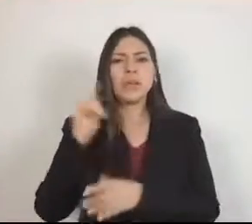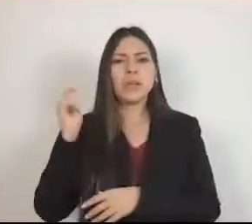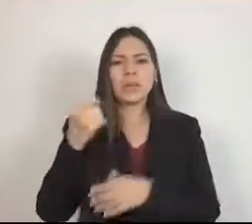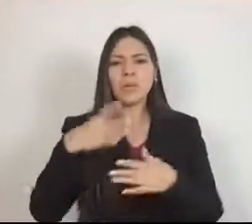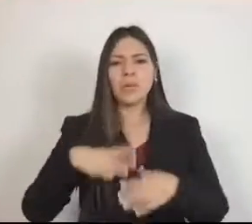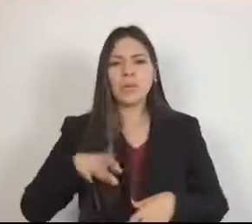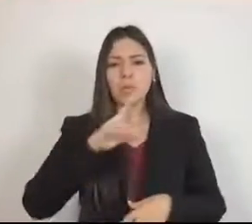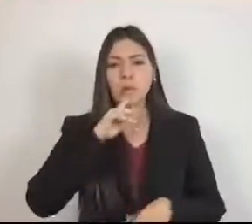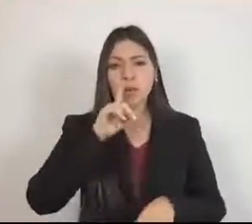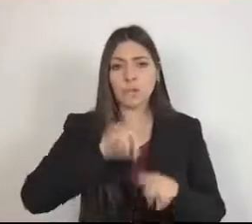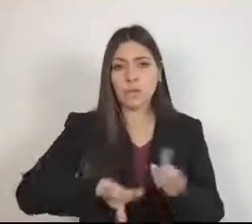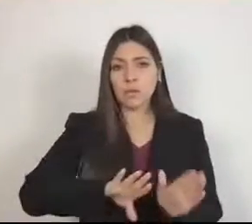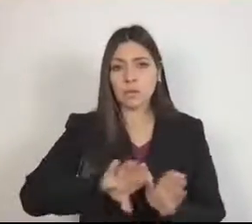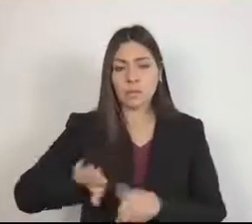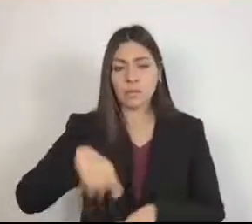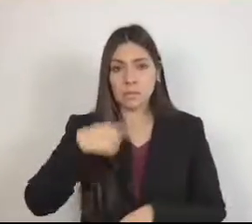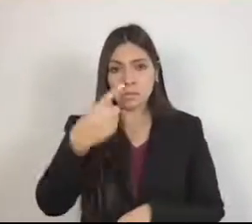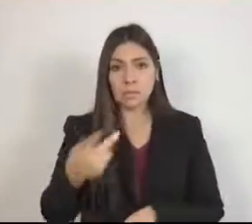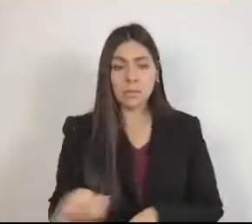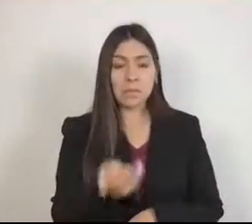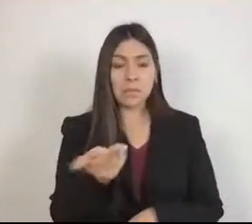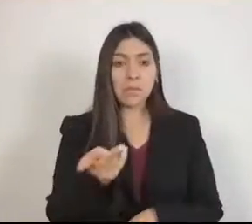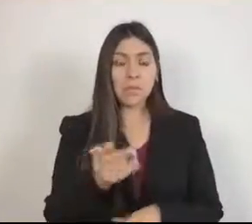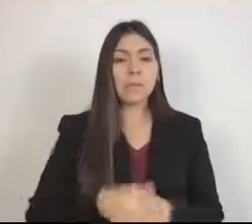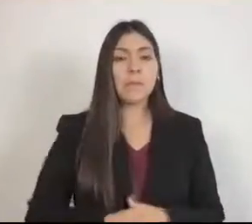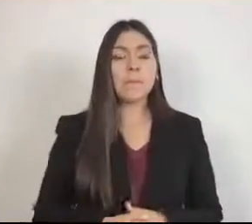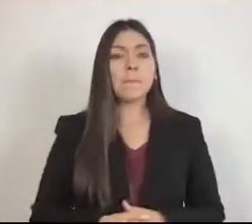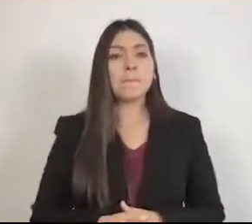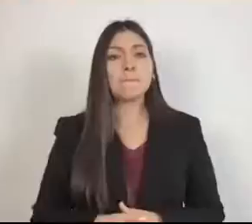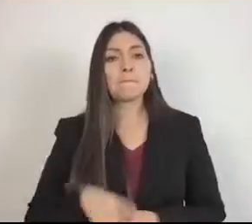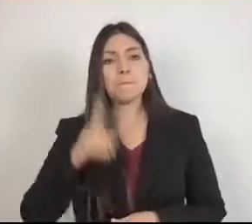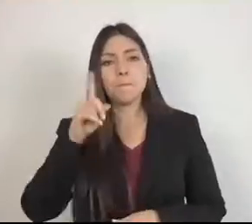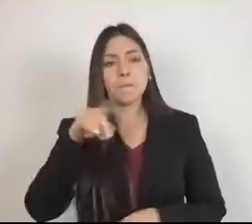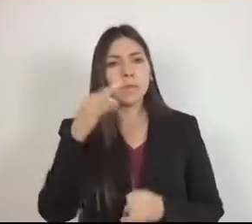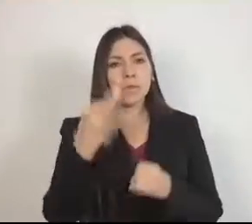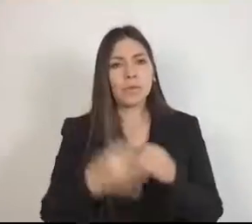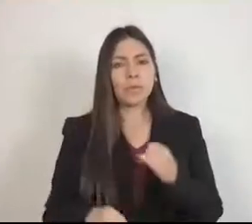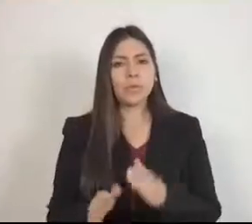y digitales. Y, por último, secretario,